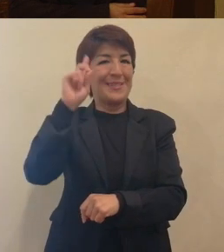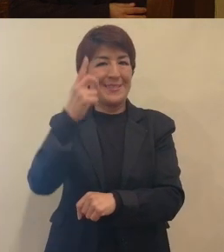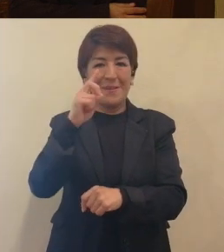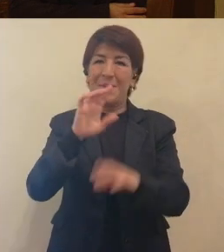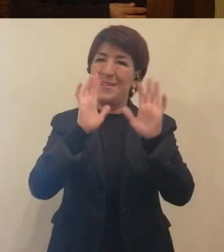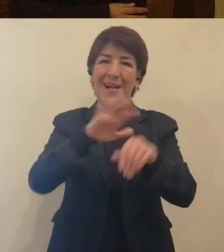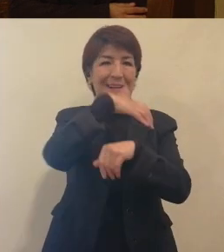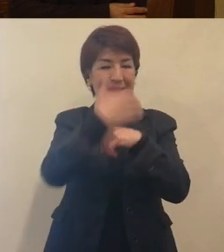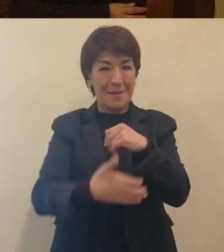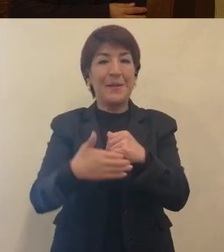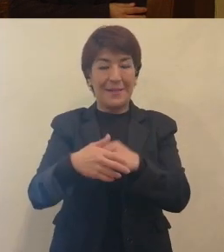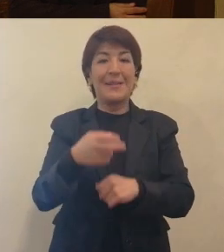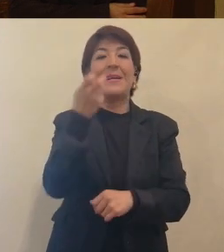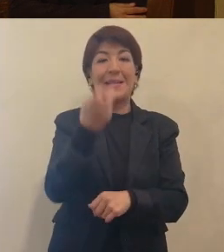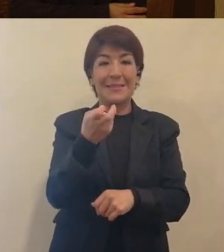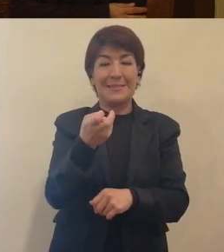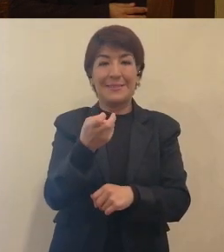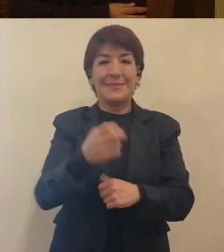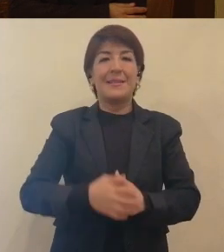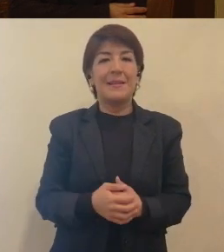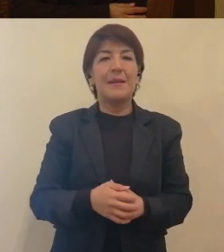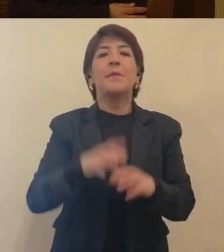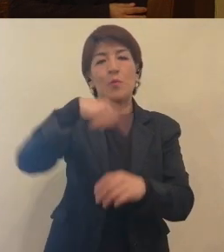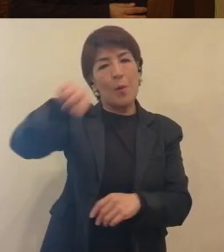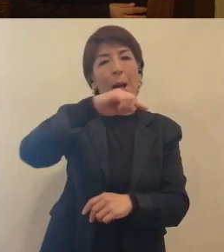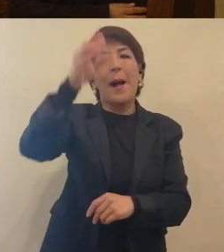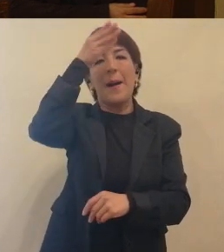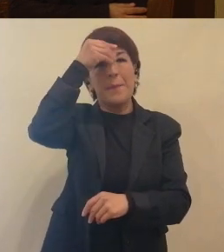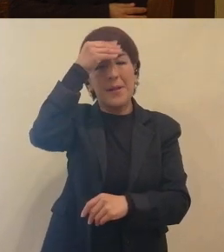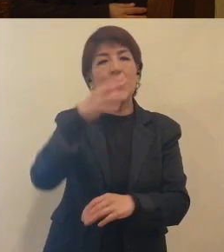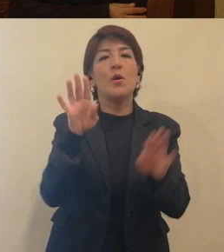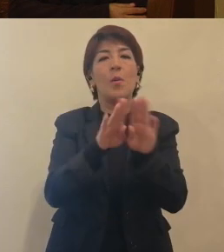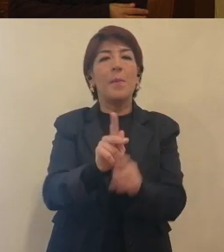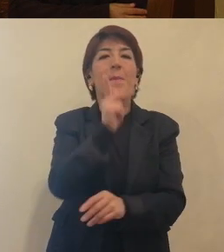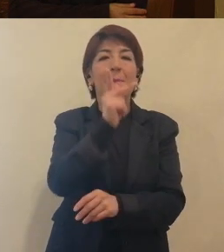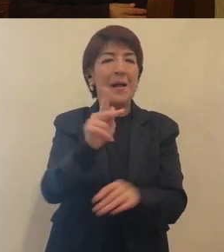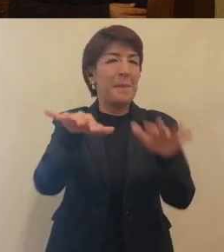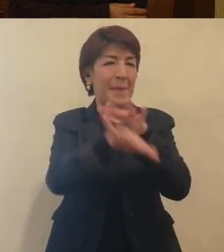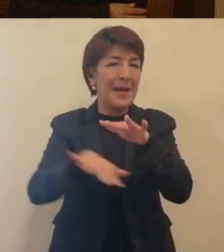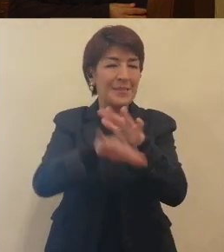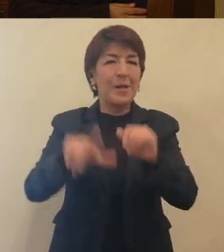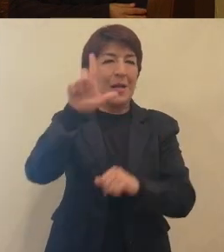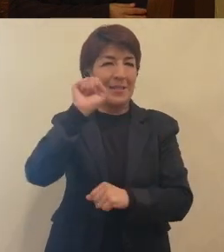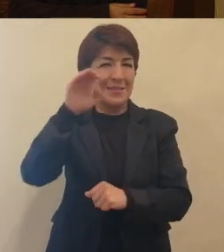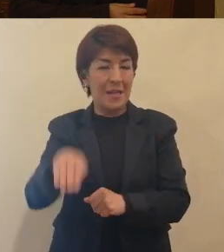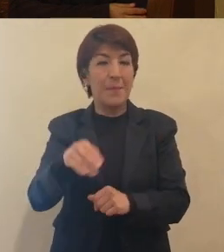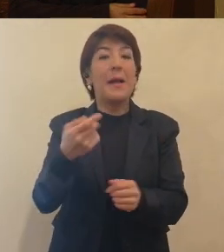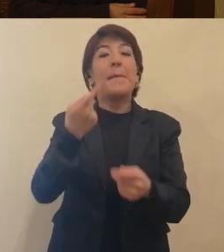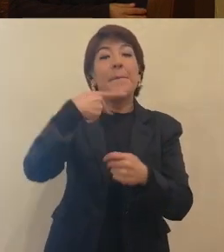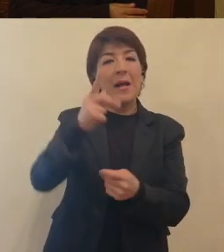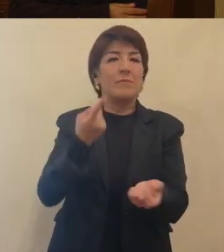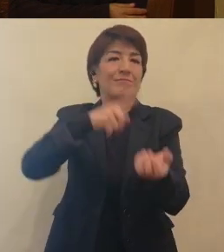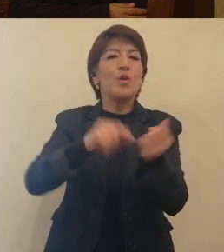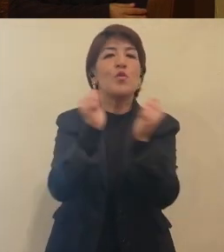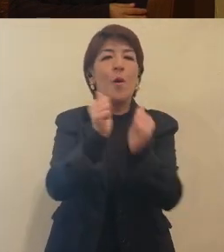día... El 8 de diciembre. El 8 de diciembre. El van a aprender vocabulario básico, pero a través de la cursía.